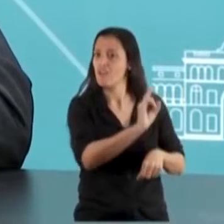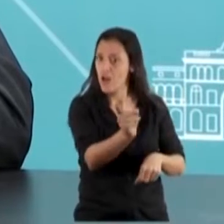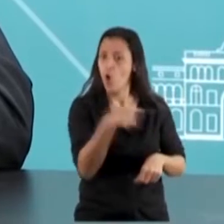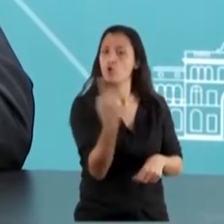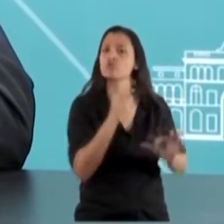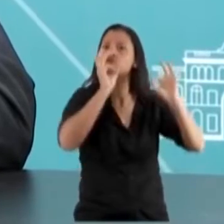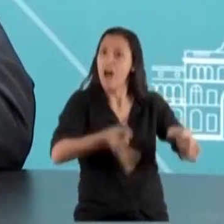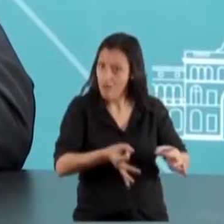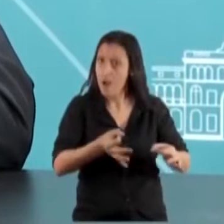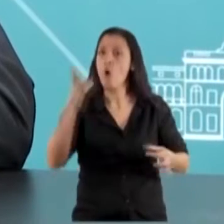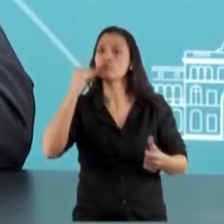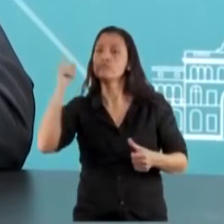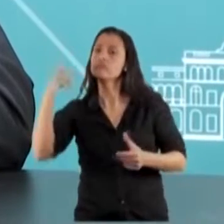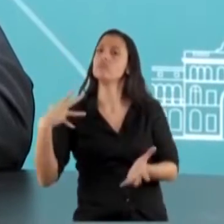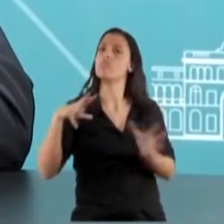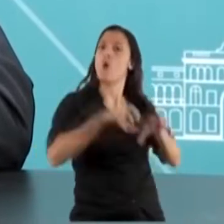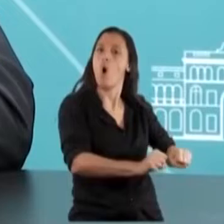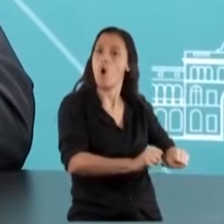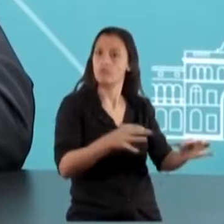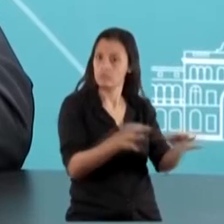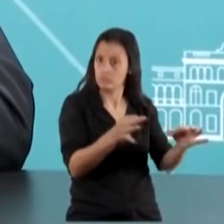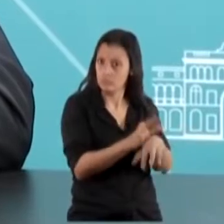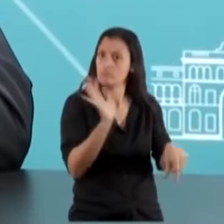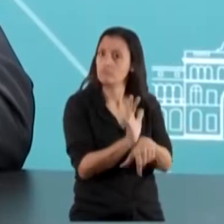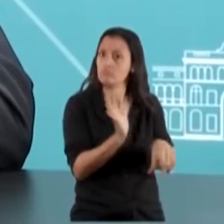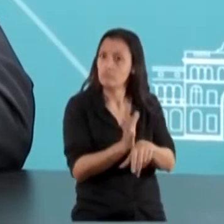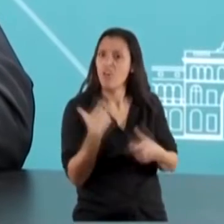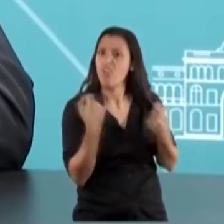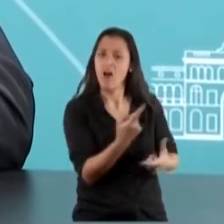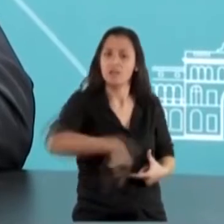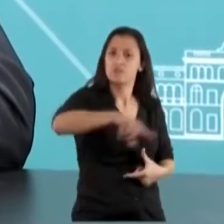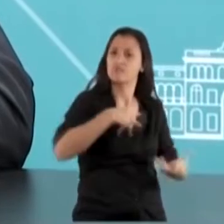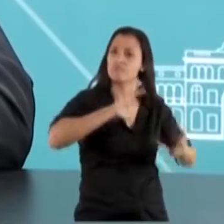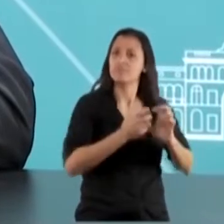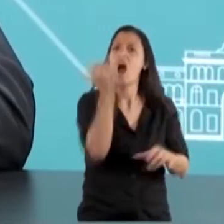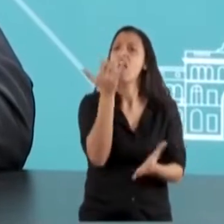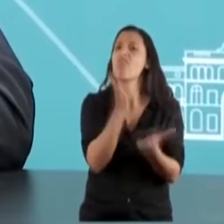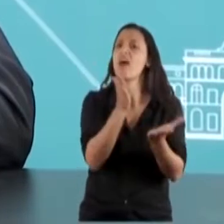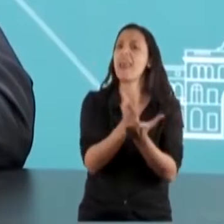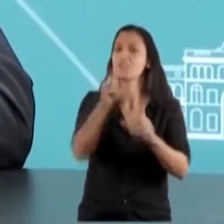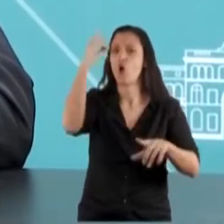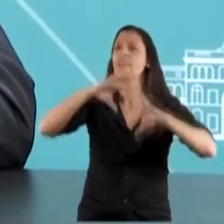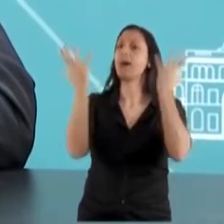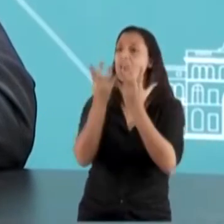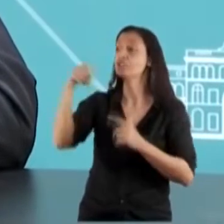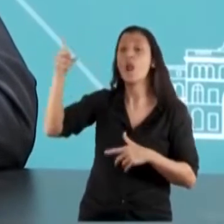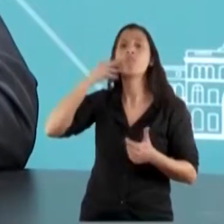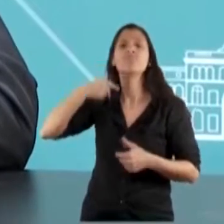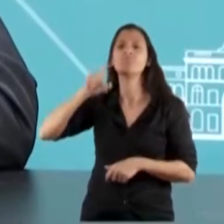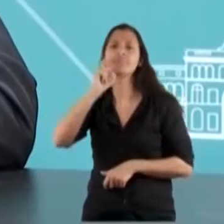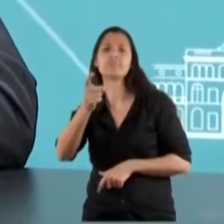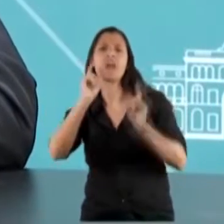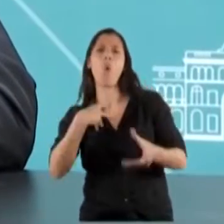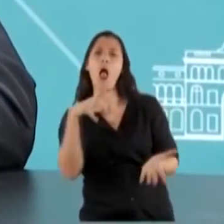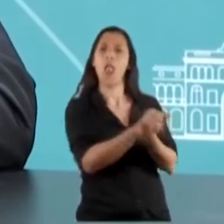violando la integridad territorial, el principio de integridad territorial que asigna el derecho internacional y desde ahí en adelante la Argentina